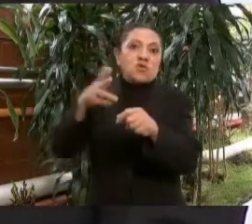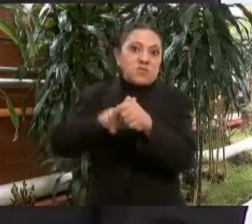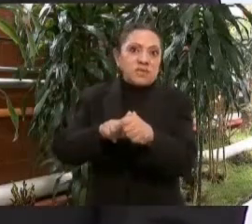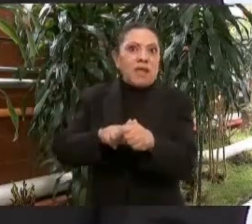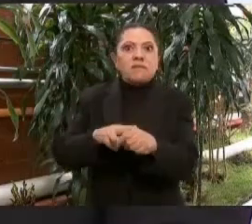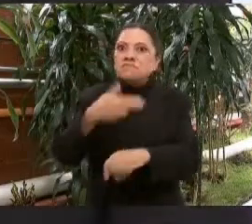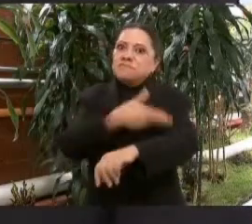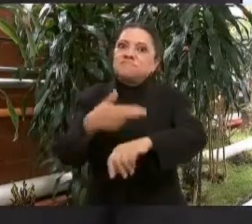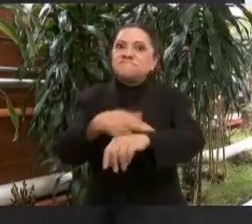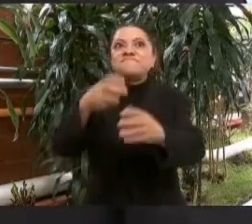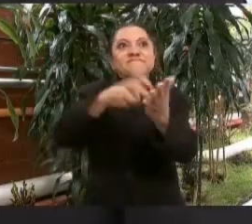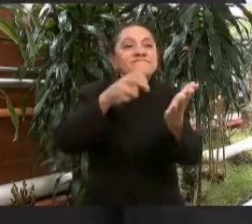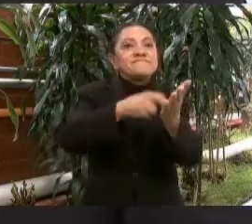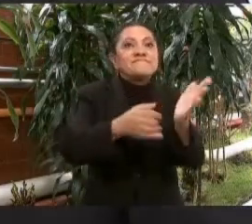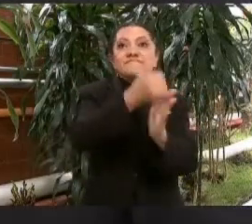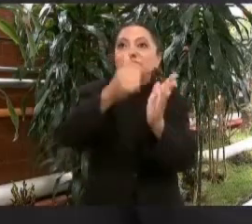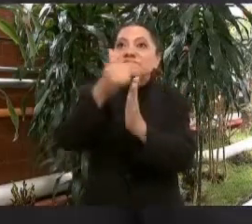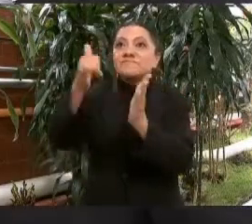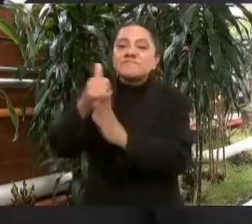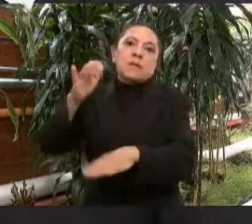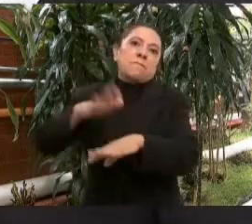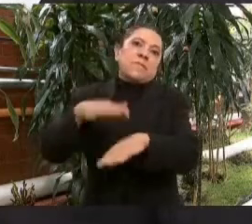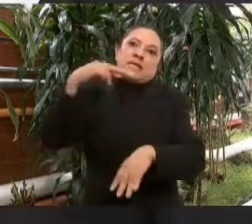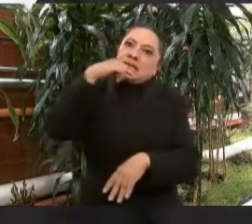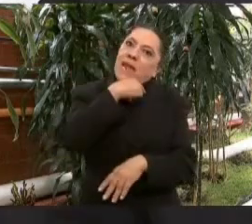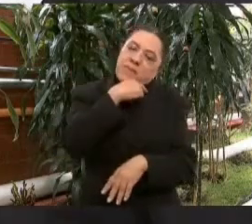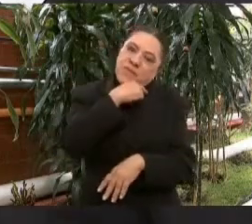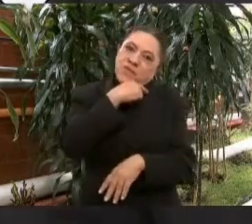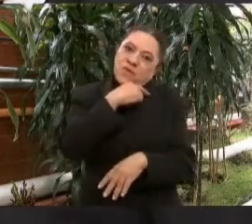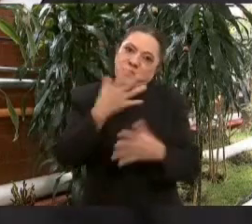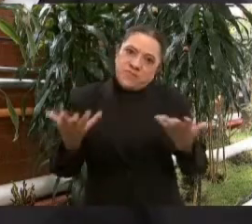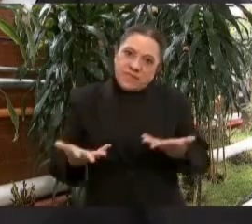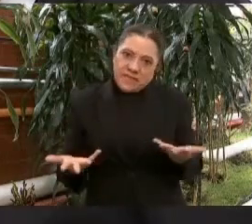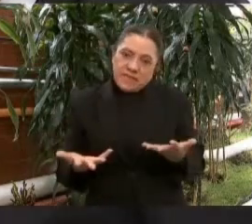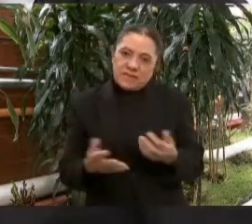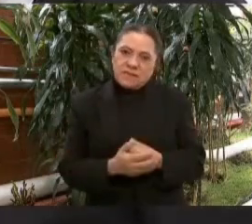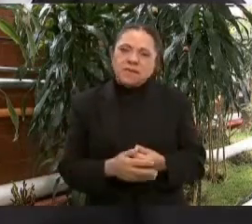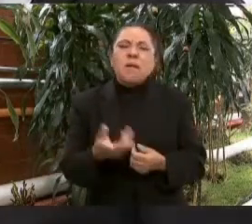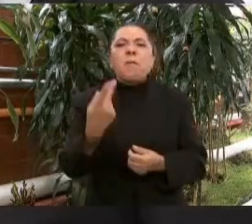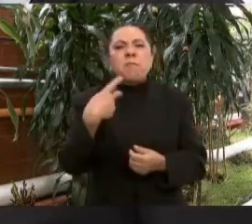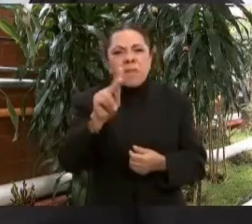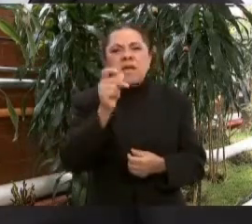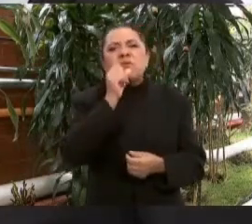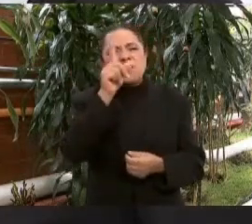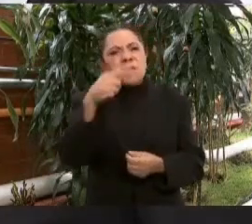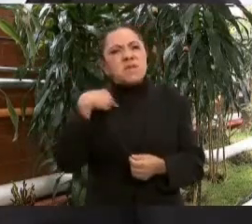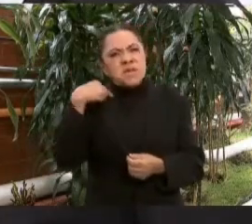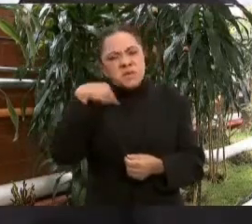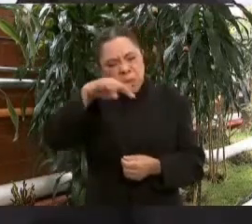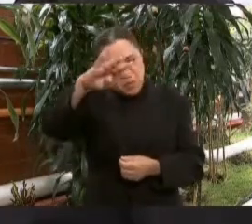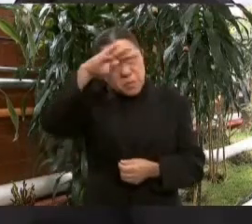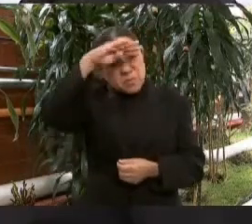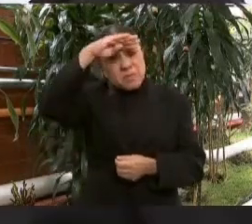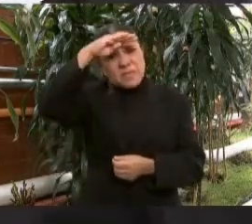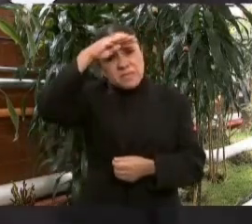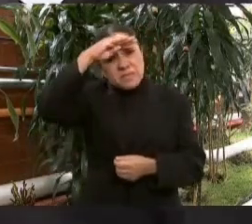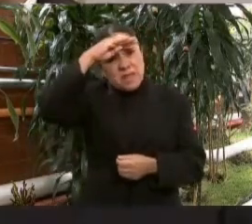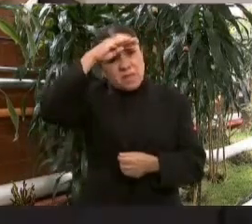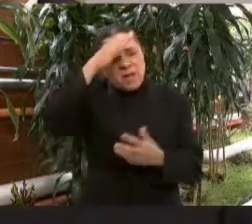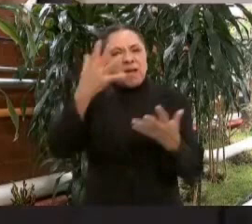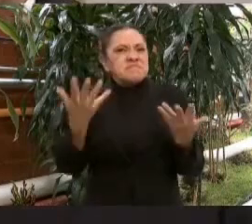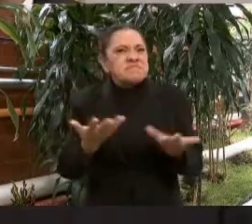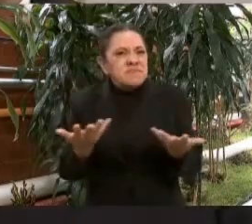también hablaba yo de actuar de manera precavida